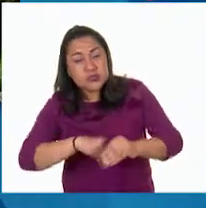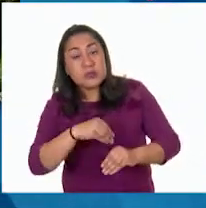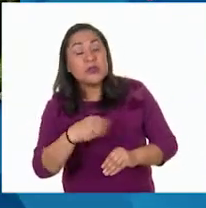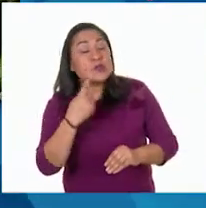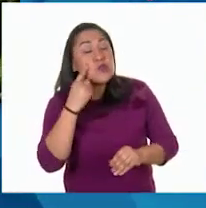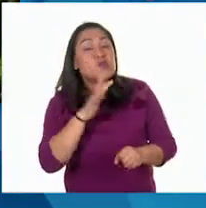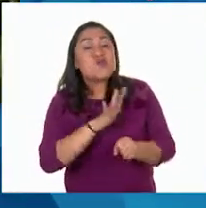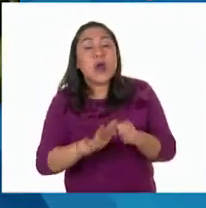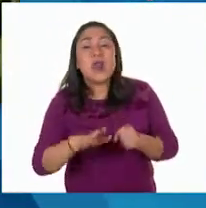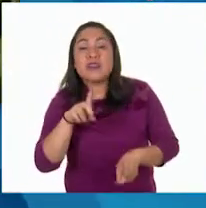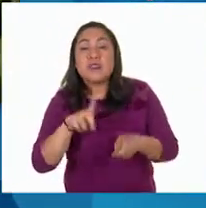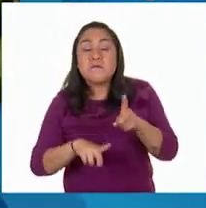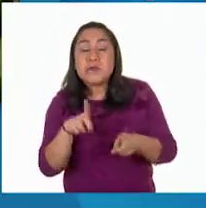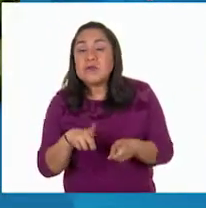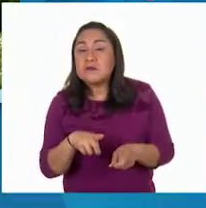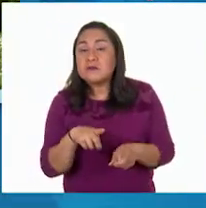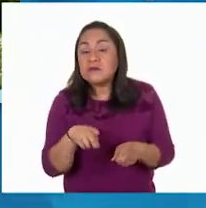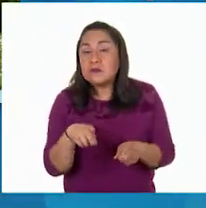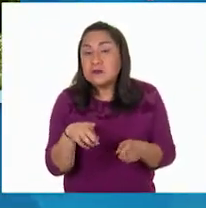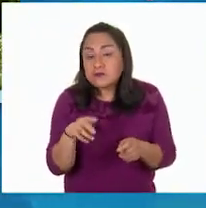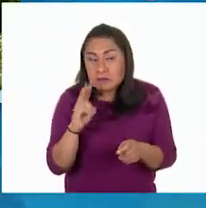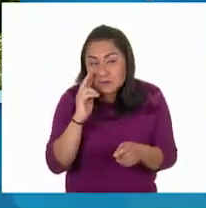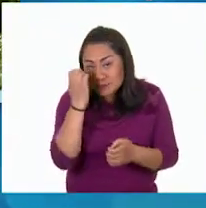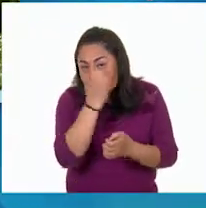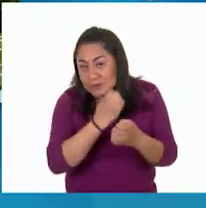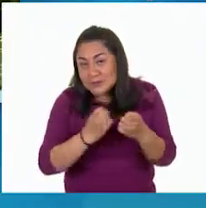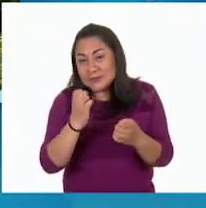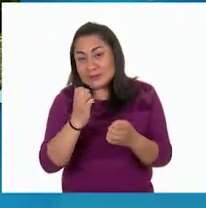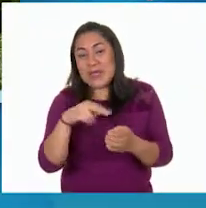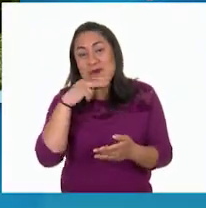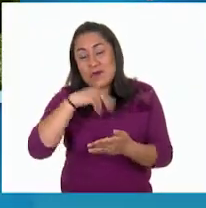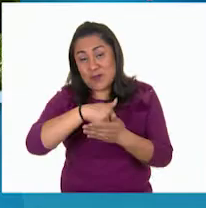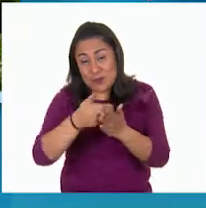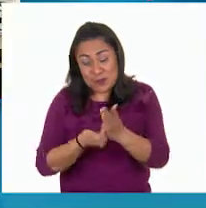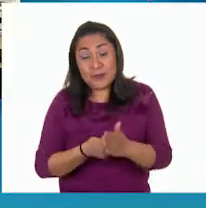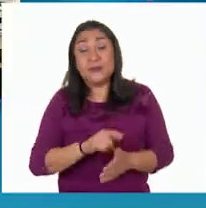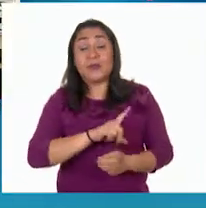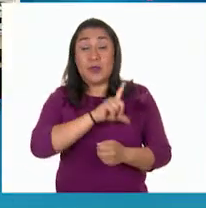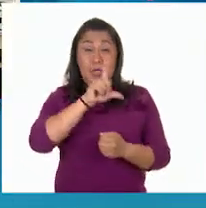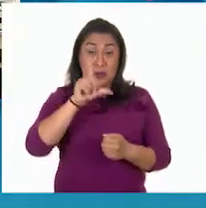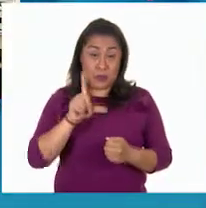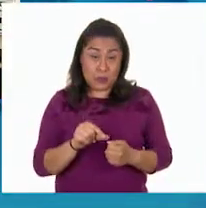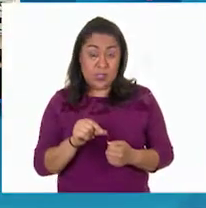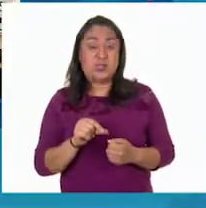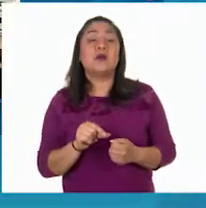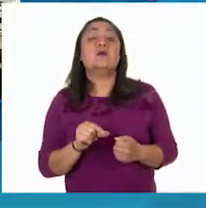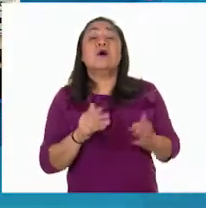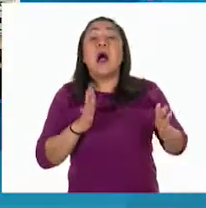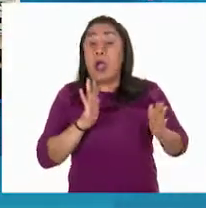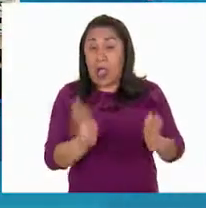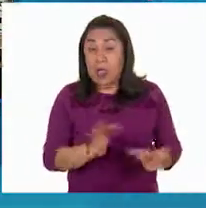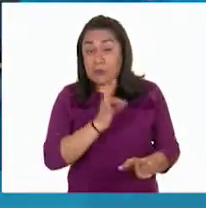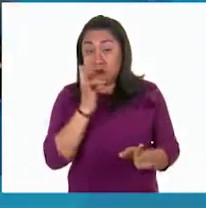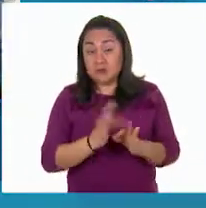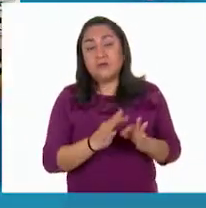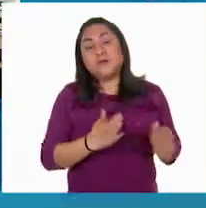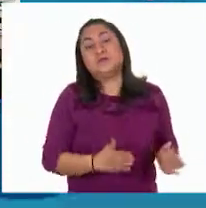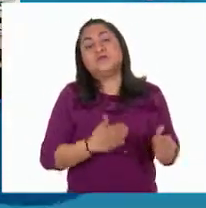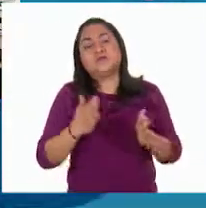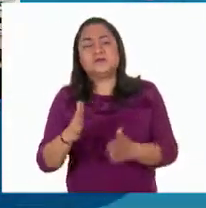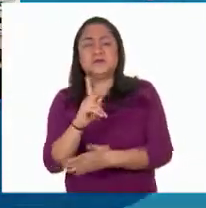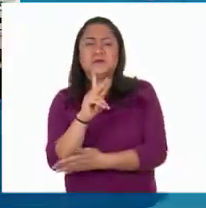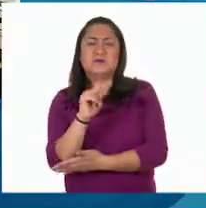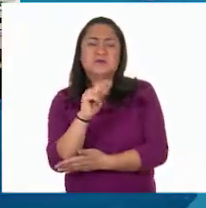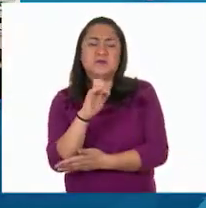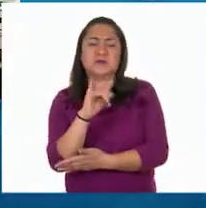calidad de la misma que venga la fruta. Después de esto, se llega al área de paletizado.